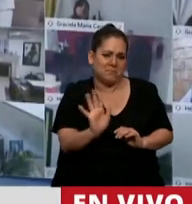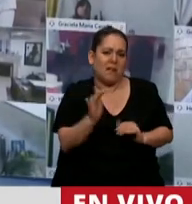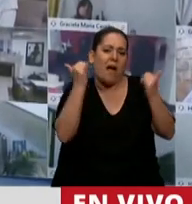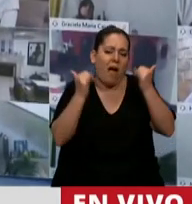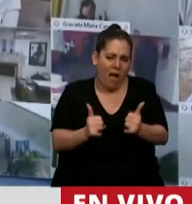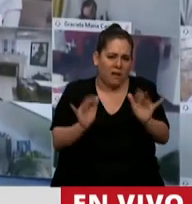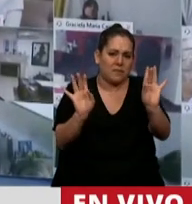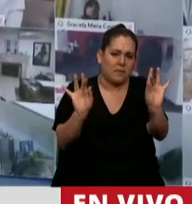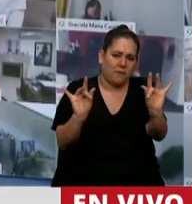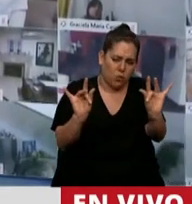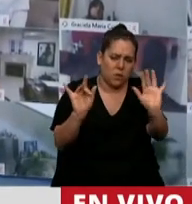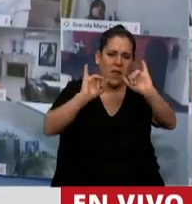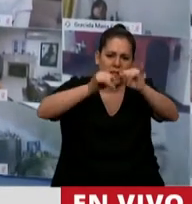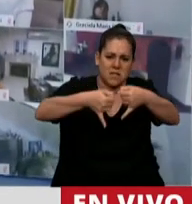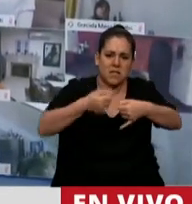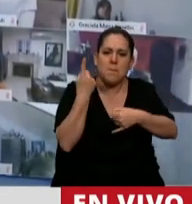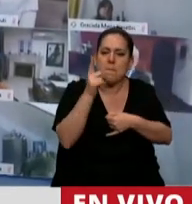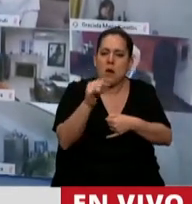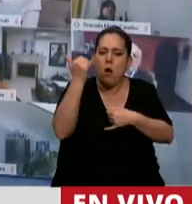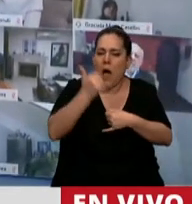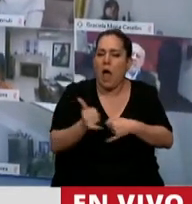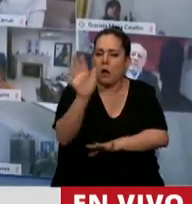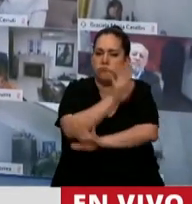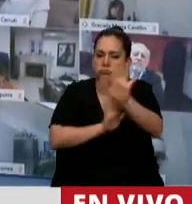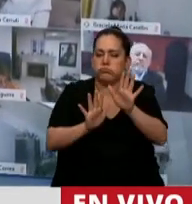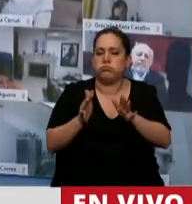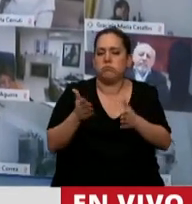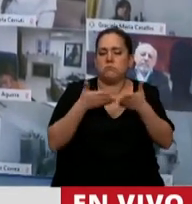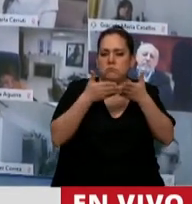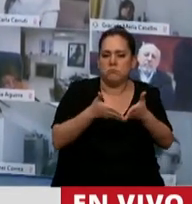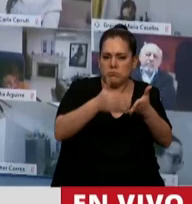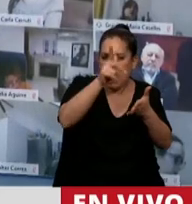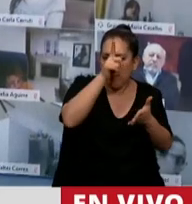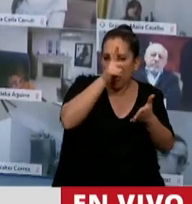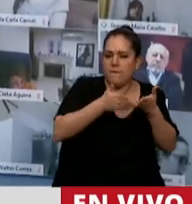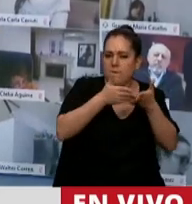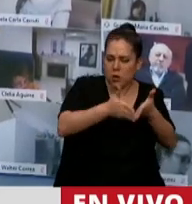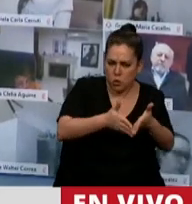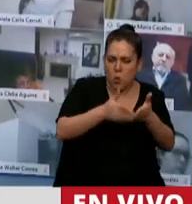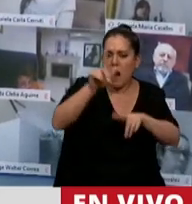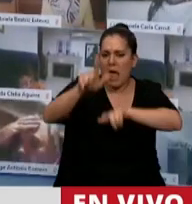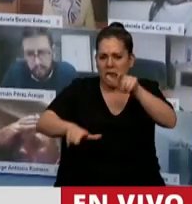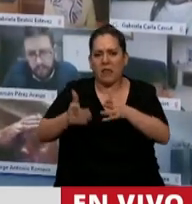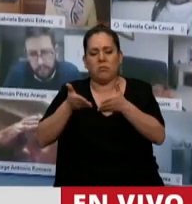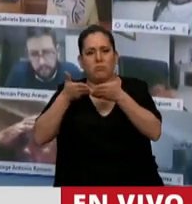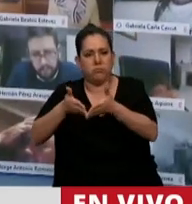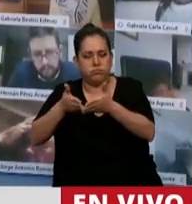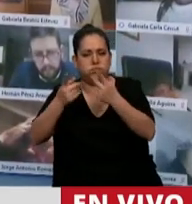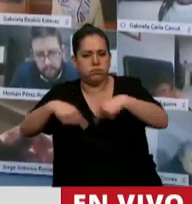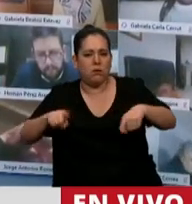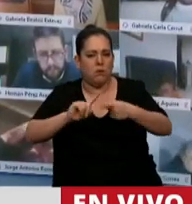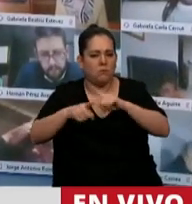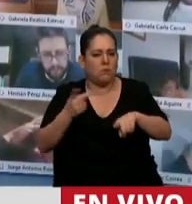dificultades, pero quiero decirle que hay una excelente coordinación de la Armada Argentina y de la Prefectura Argentina, pero en un mar tan